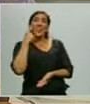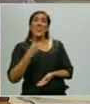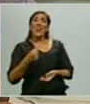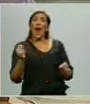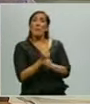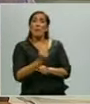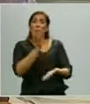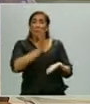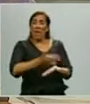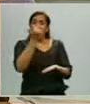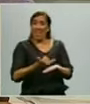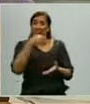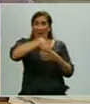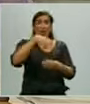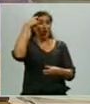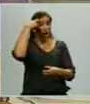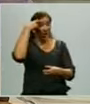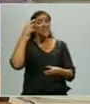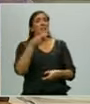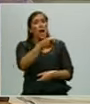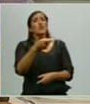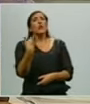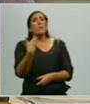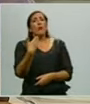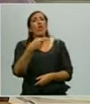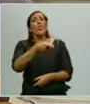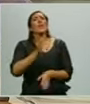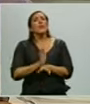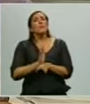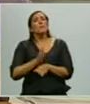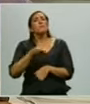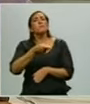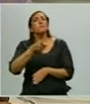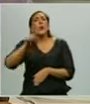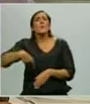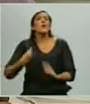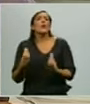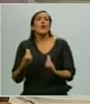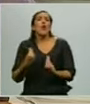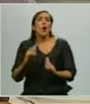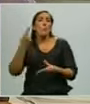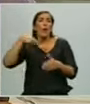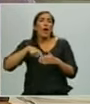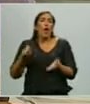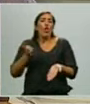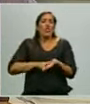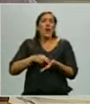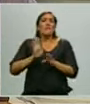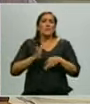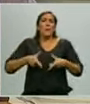y me mandaba a un lugar, que es el lugar por donde nacemos todos los seres humanos, de mi mamá era el lugar.